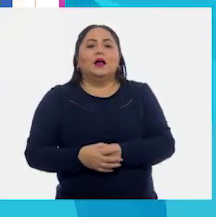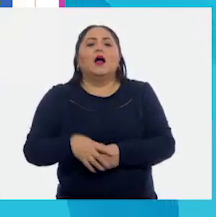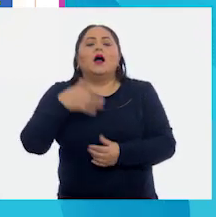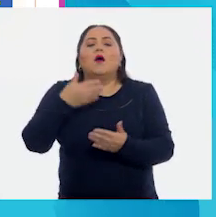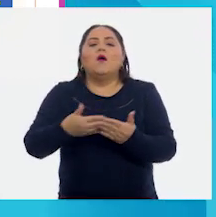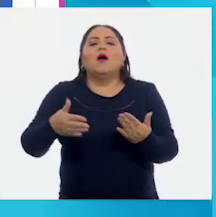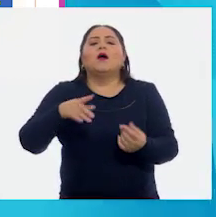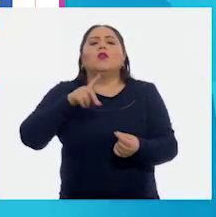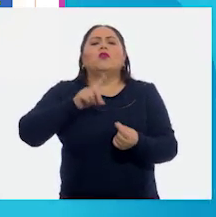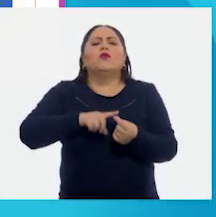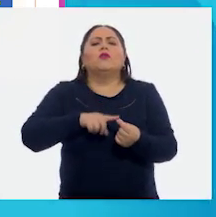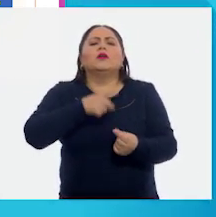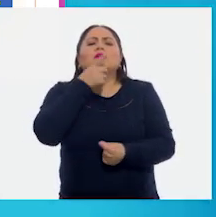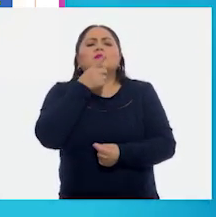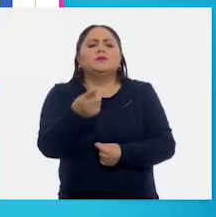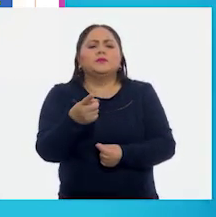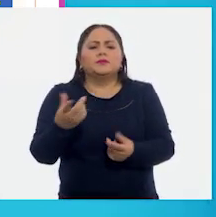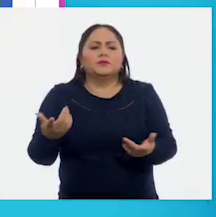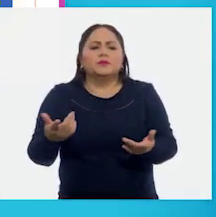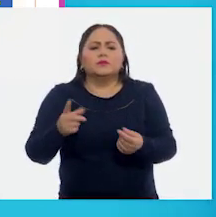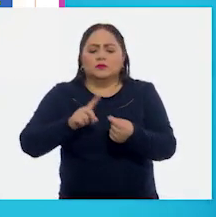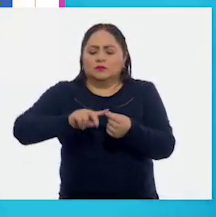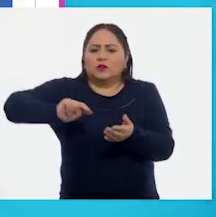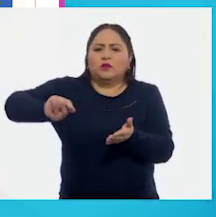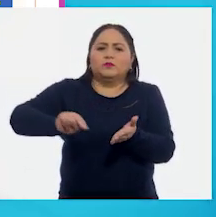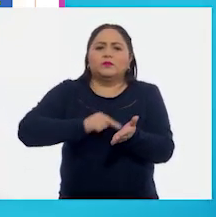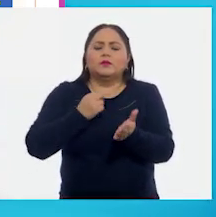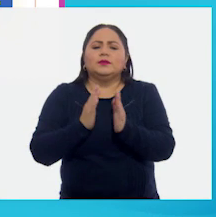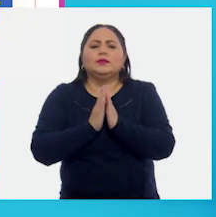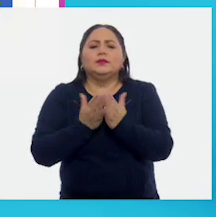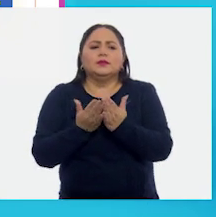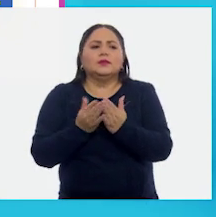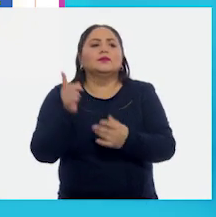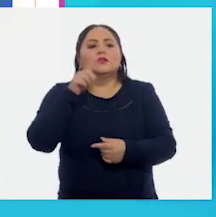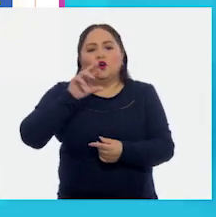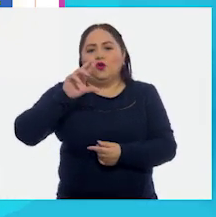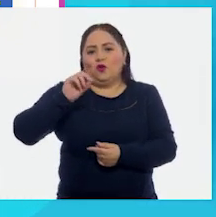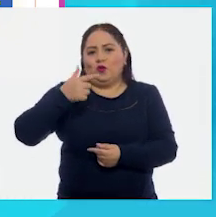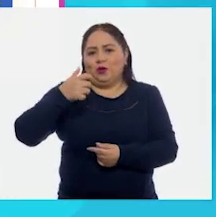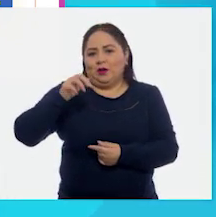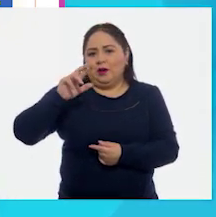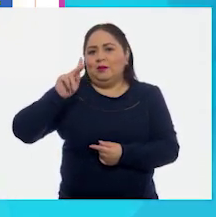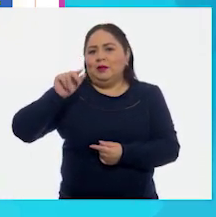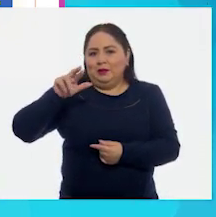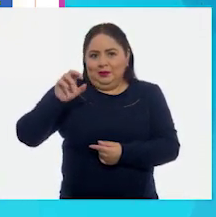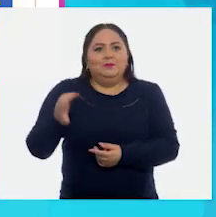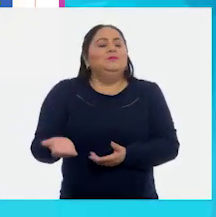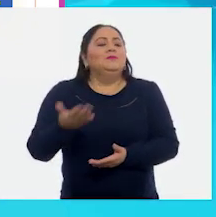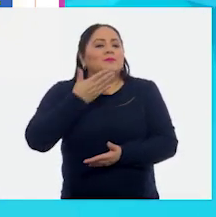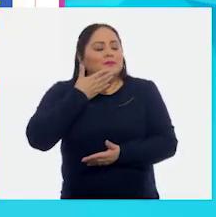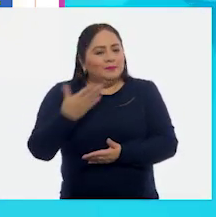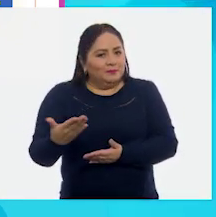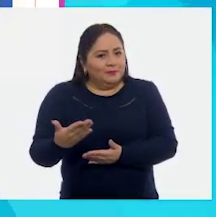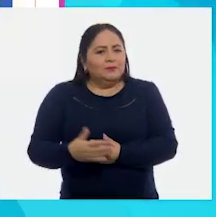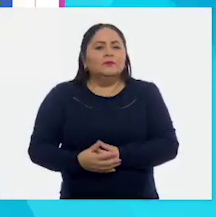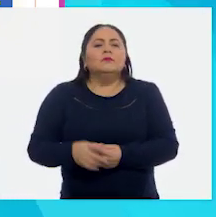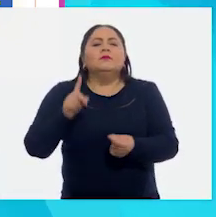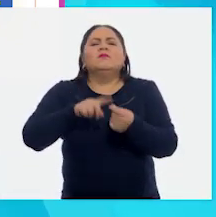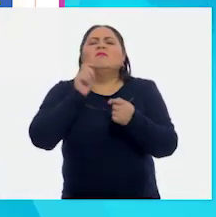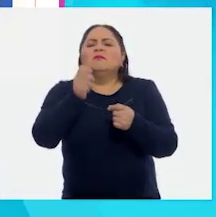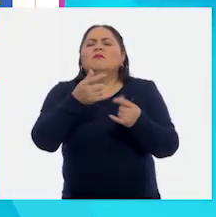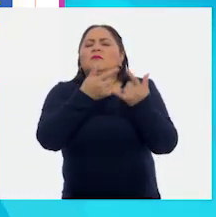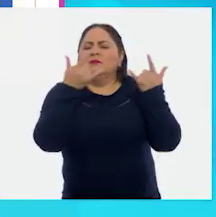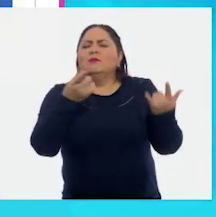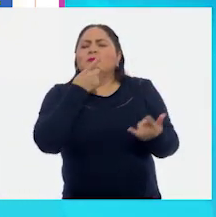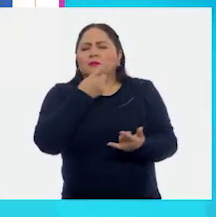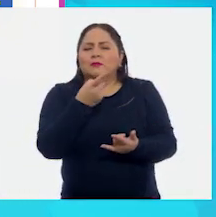buscar, ¿dónde dice? Autor. Autor del libro. Roger Paré. Excelente. ¿De qué trata?